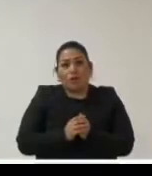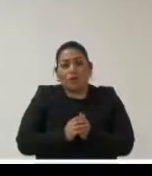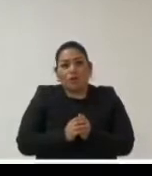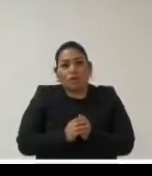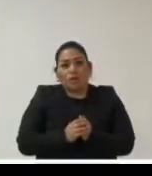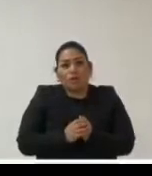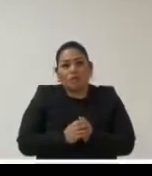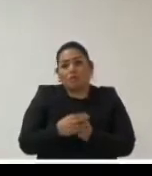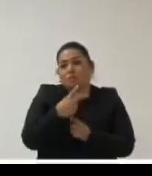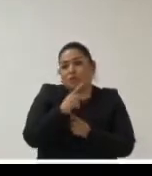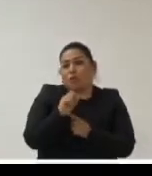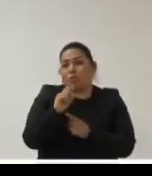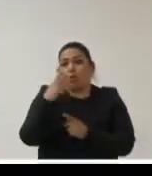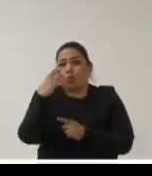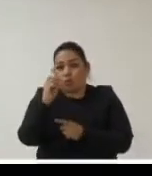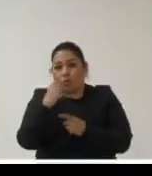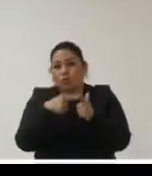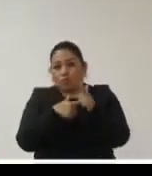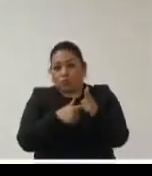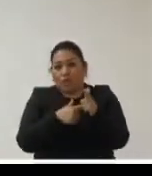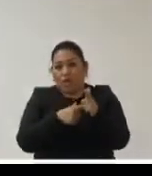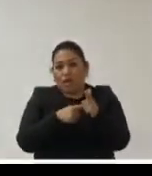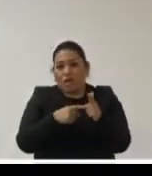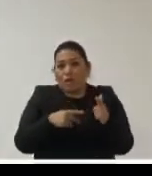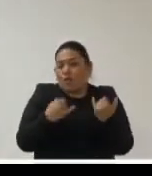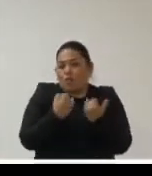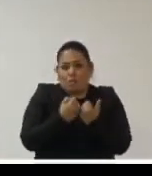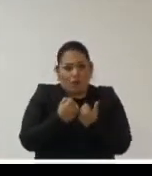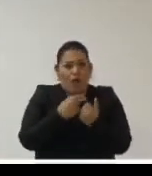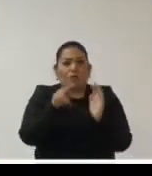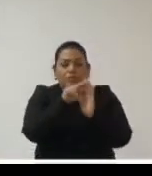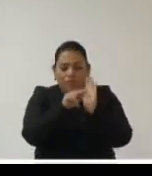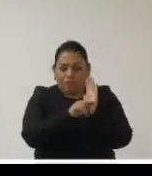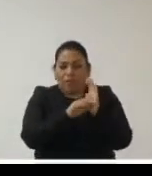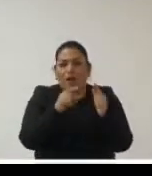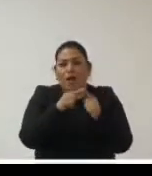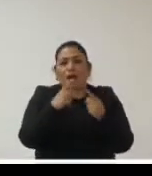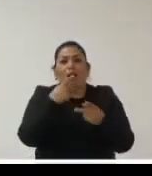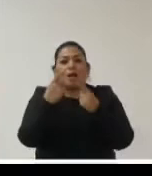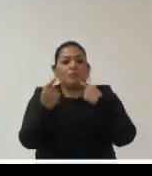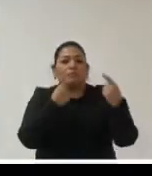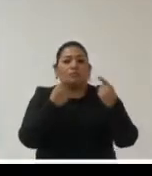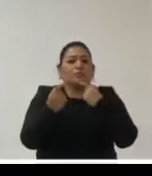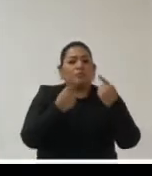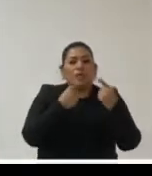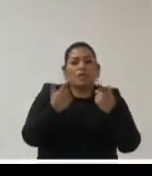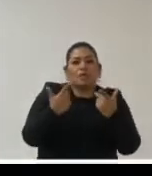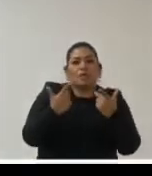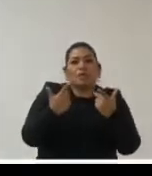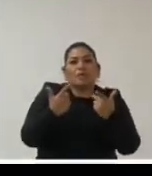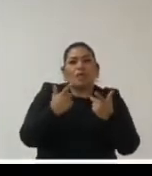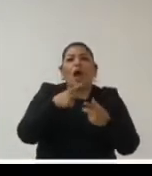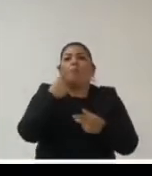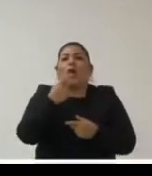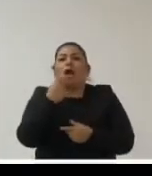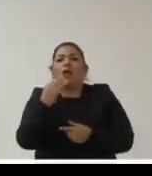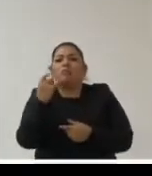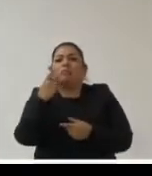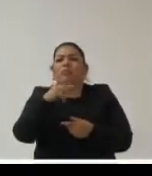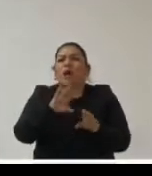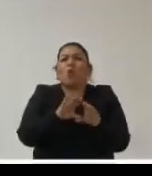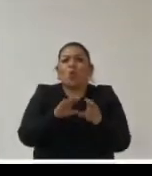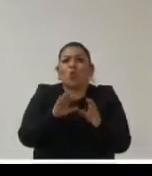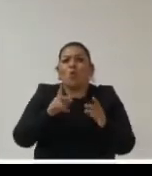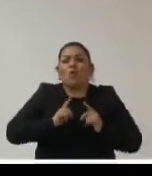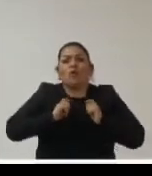2.0 que nosotros discutimos está en esa línea pero también está en esa línea la discusión que se ha generado y que creo que es una rica discusión